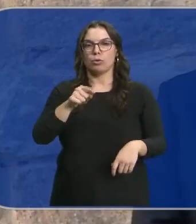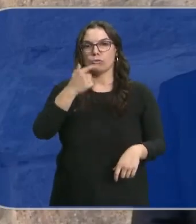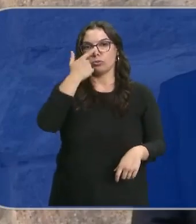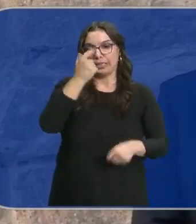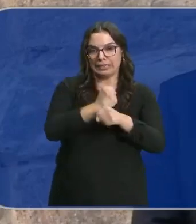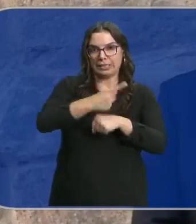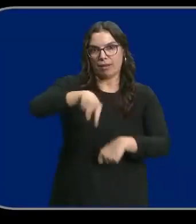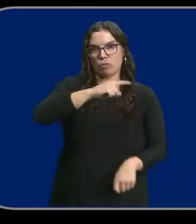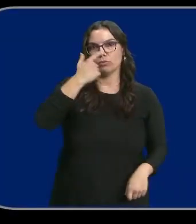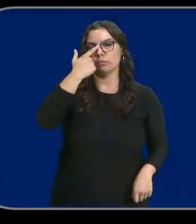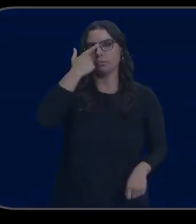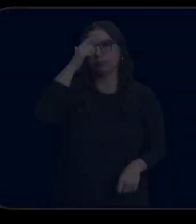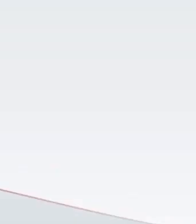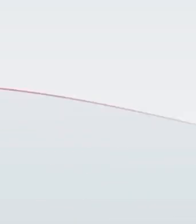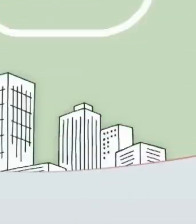ganaderas y ganaderos.